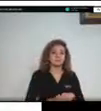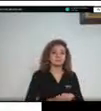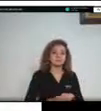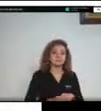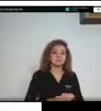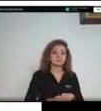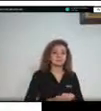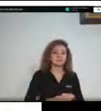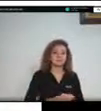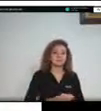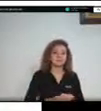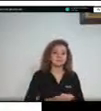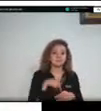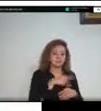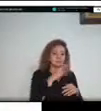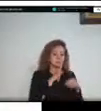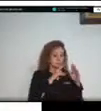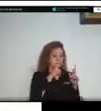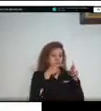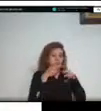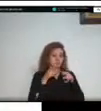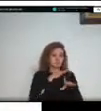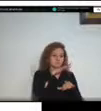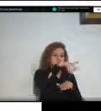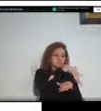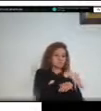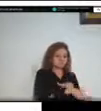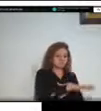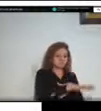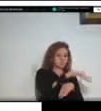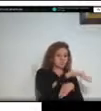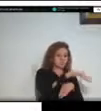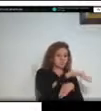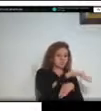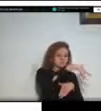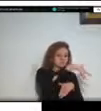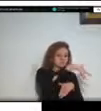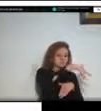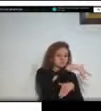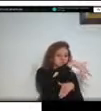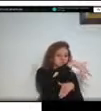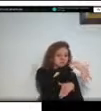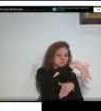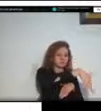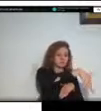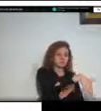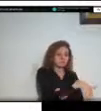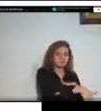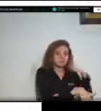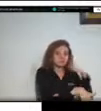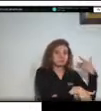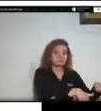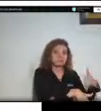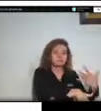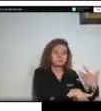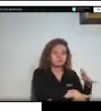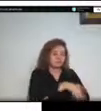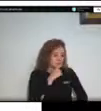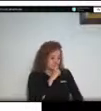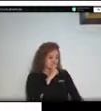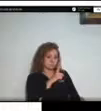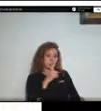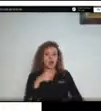aquí vemos pues que que bastante complicado el asunto de que los grupos al margen de la ley atentan contra la